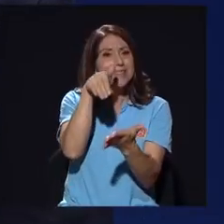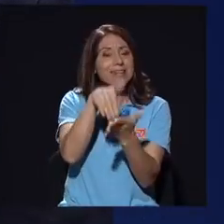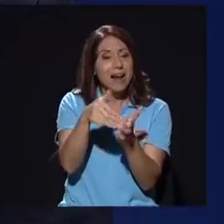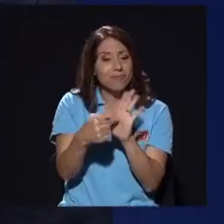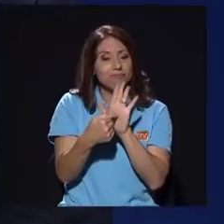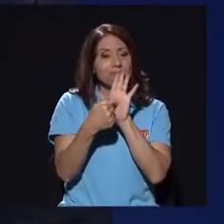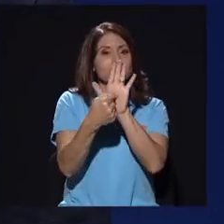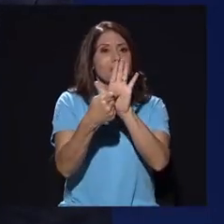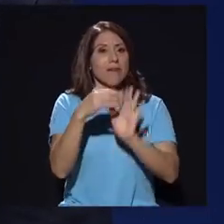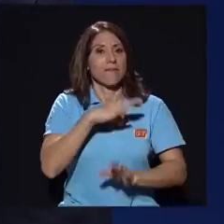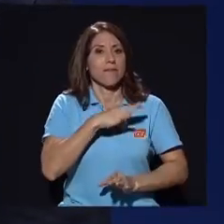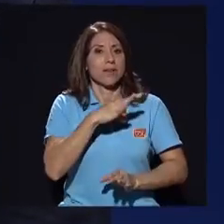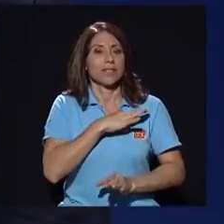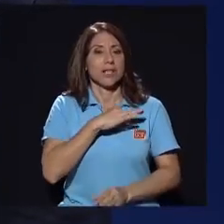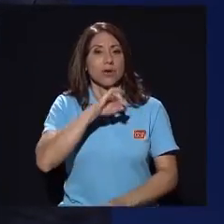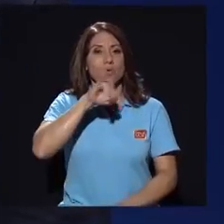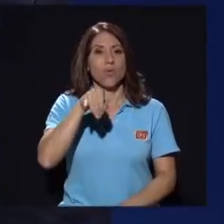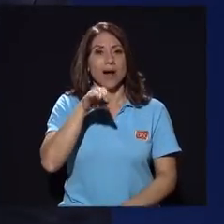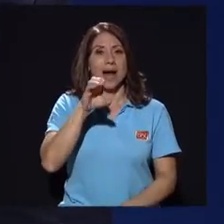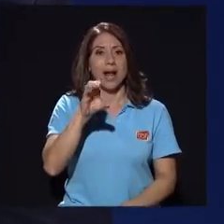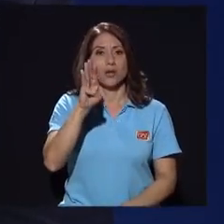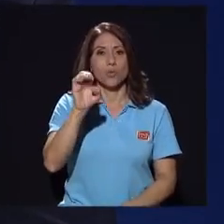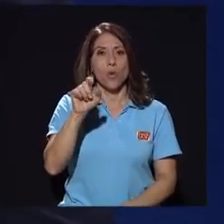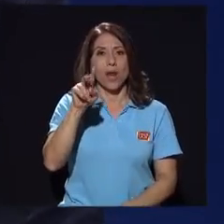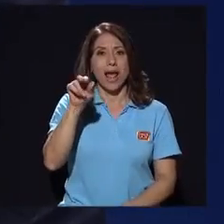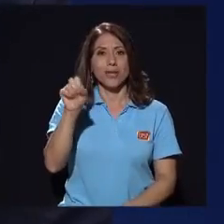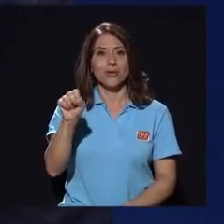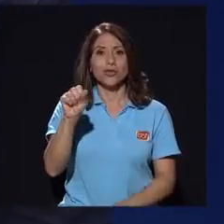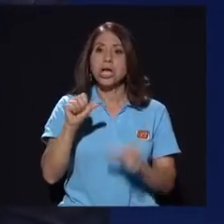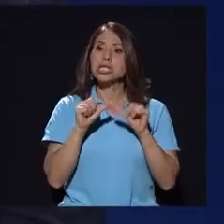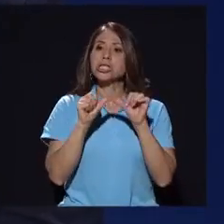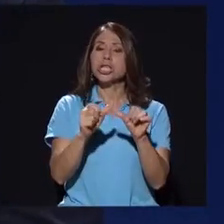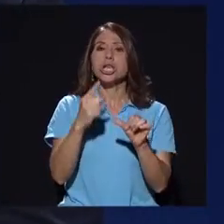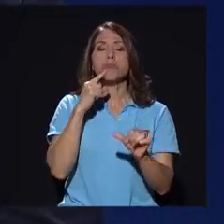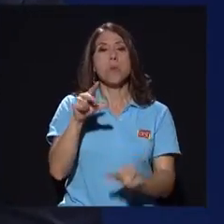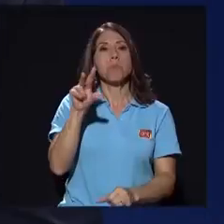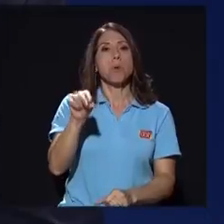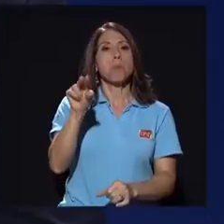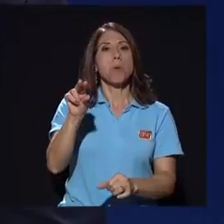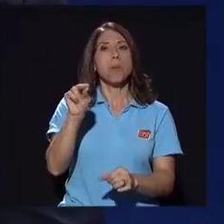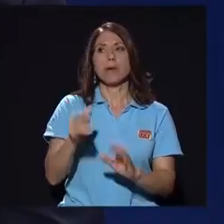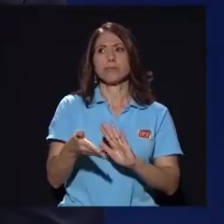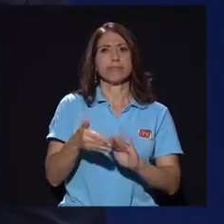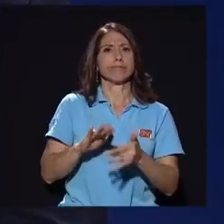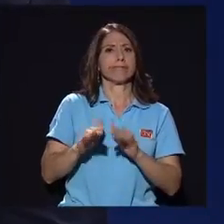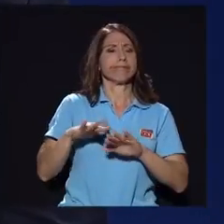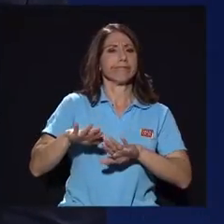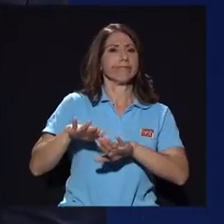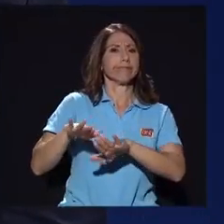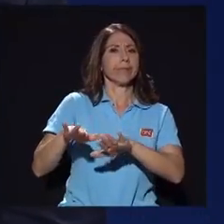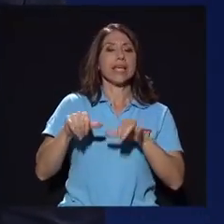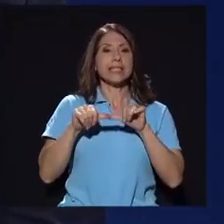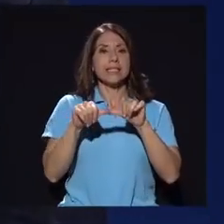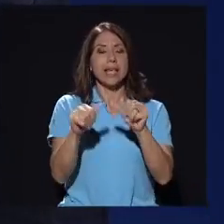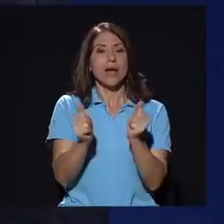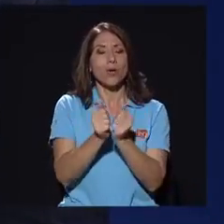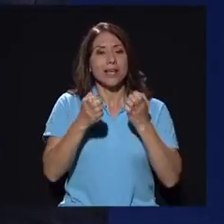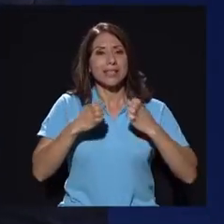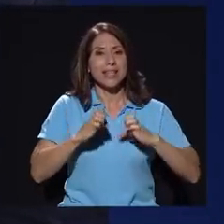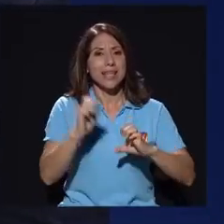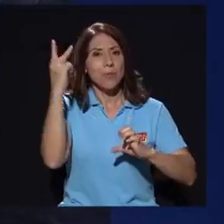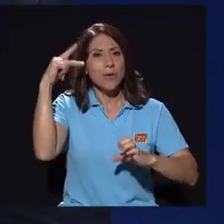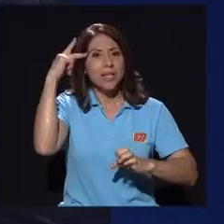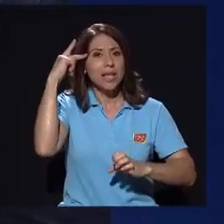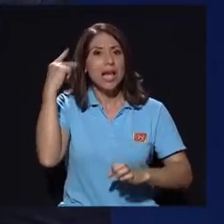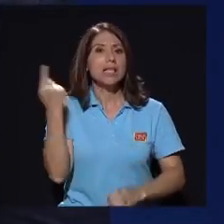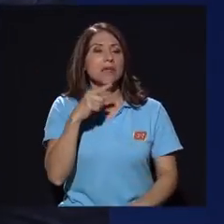siga negando absolutamente todo y lavándose las manos y haciendo o siguiendo la estrategia política